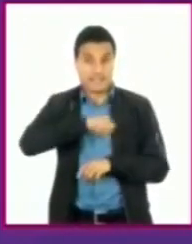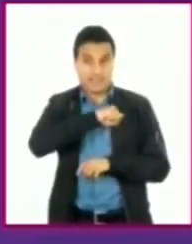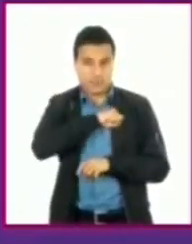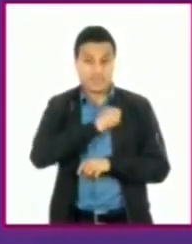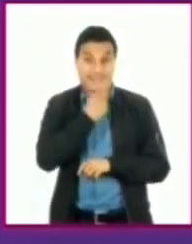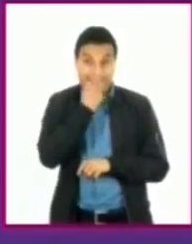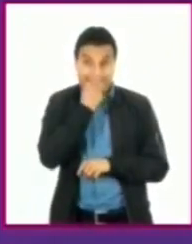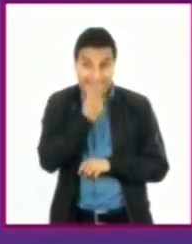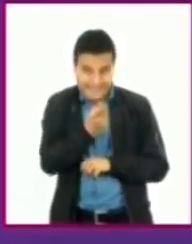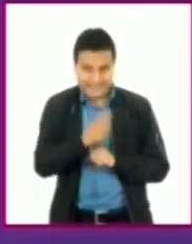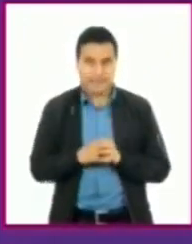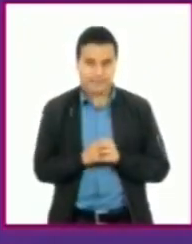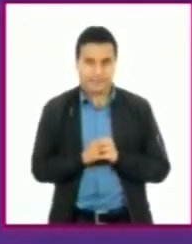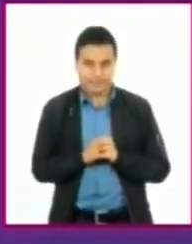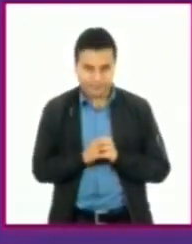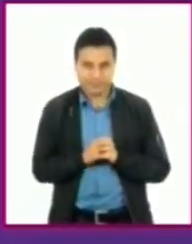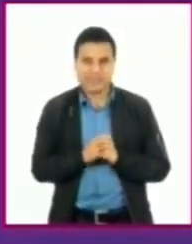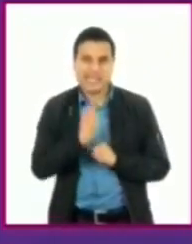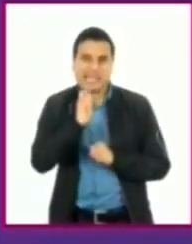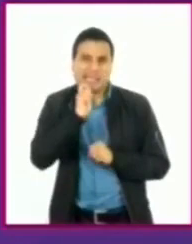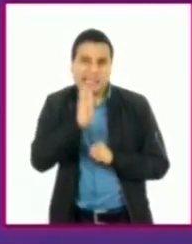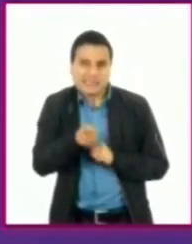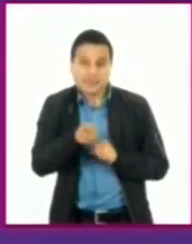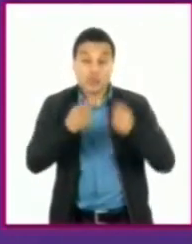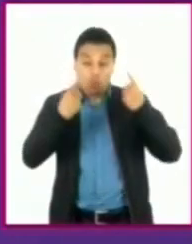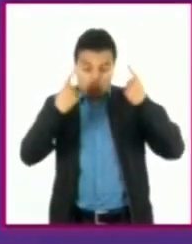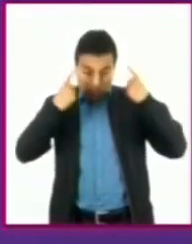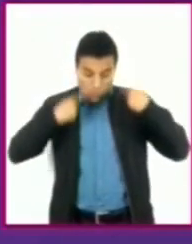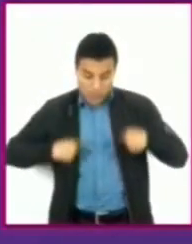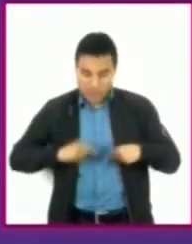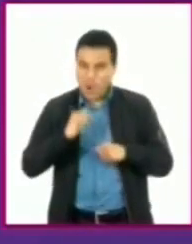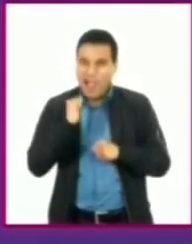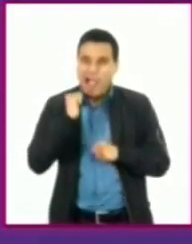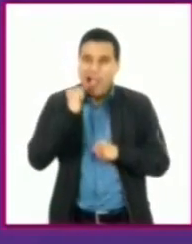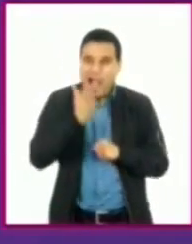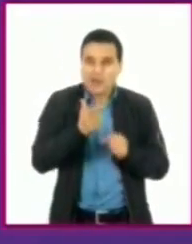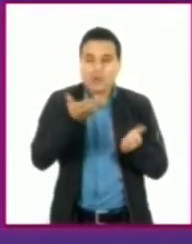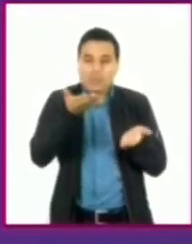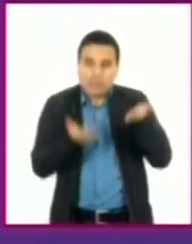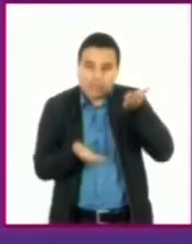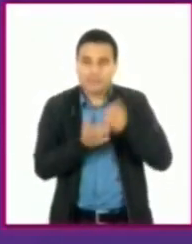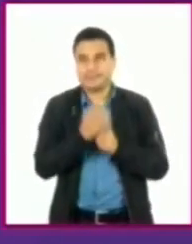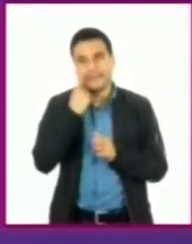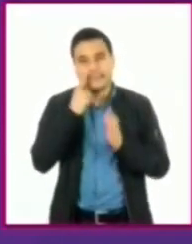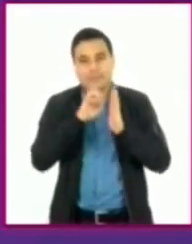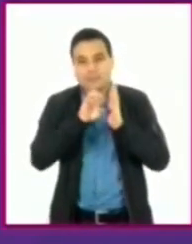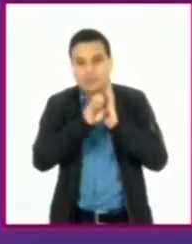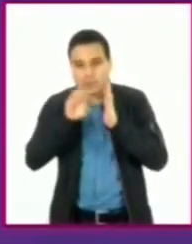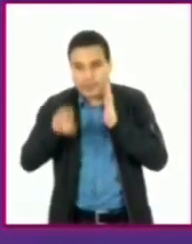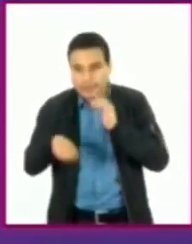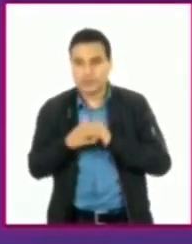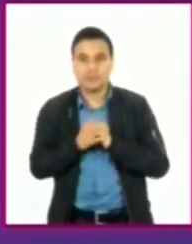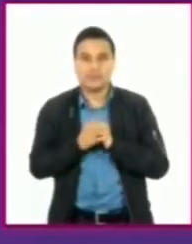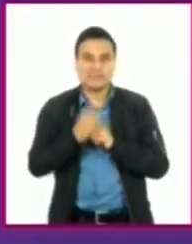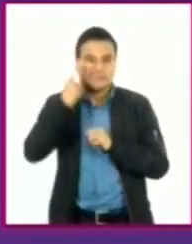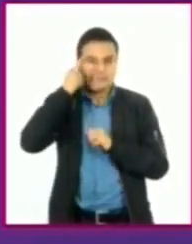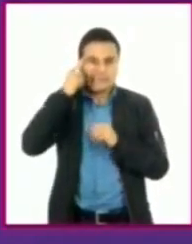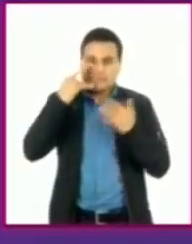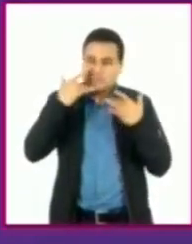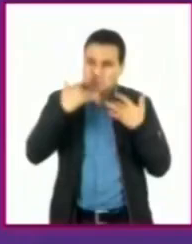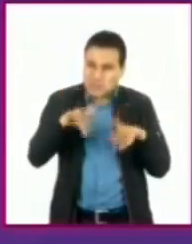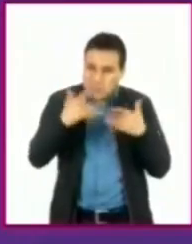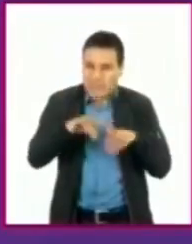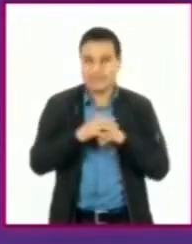alteración de las funciones de alguna parte del cuerpo. Y se manifiestan por síntomas. Por ejemplo, el dolor de cabeza. Las